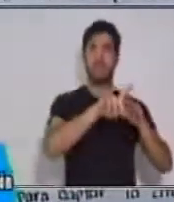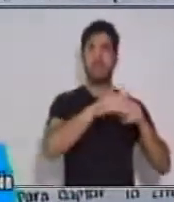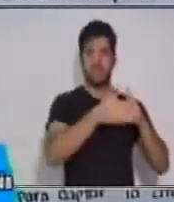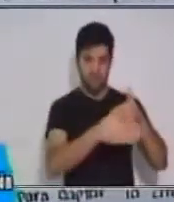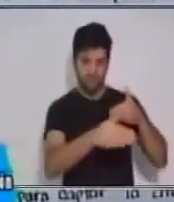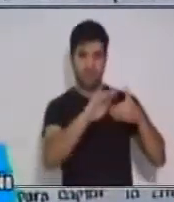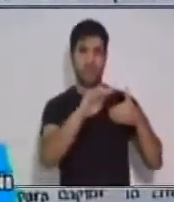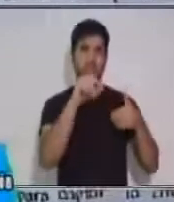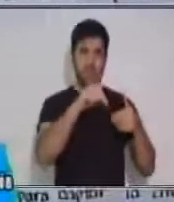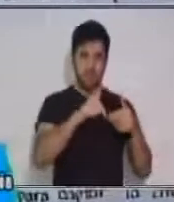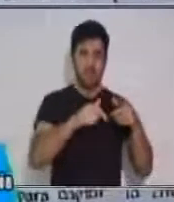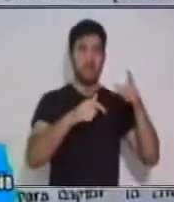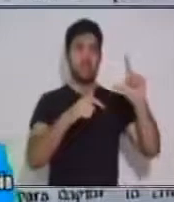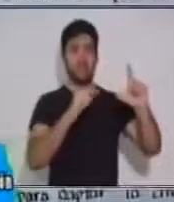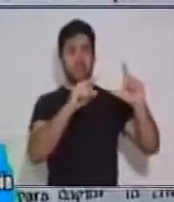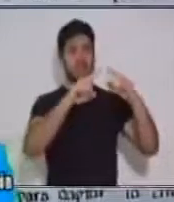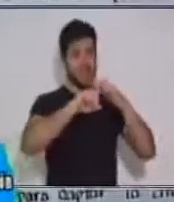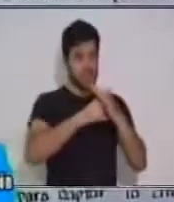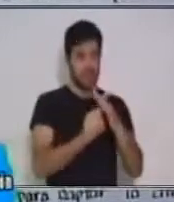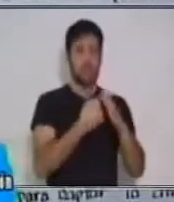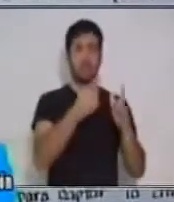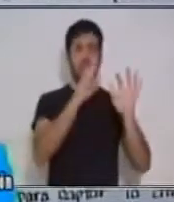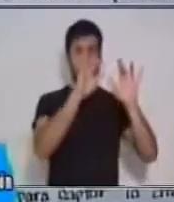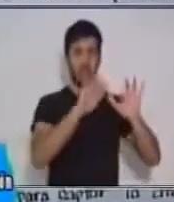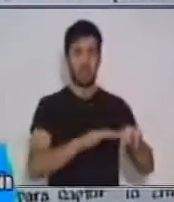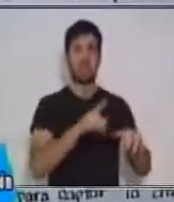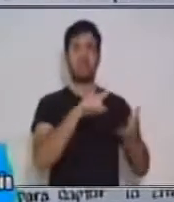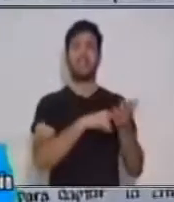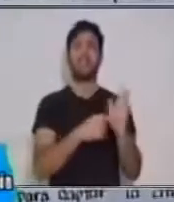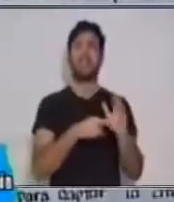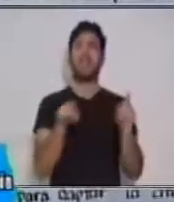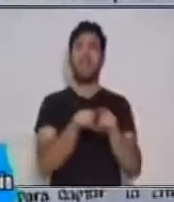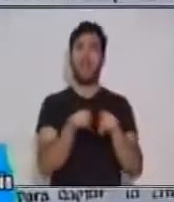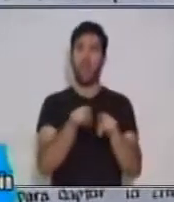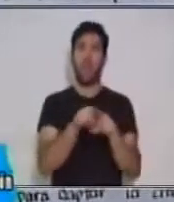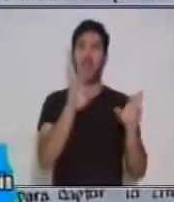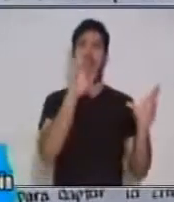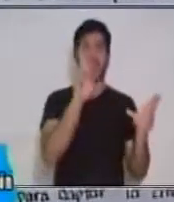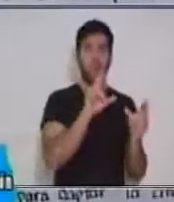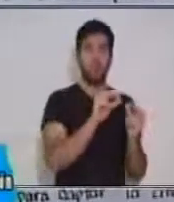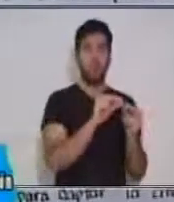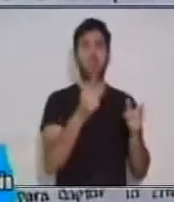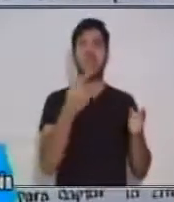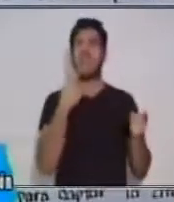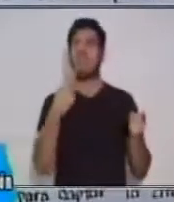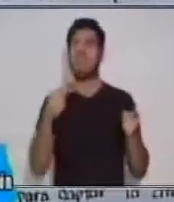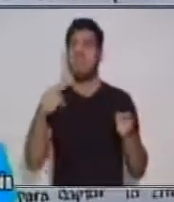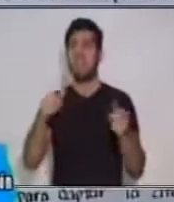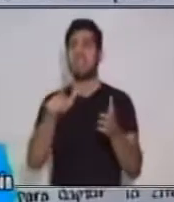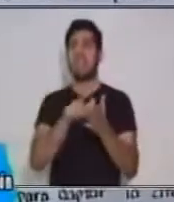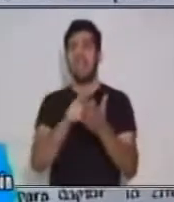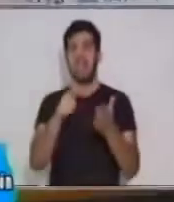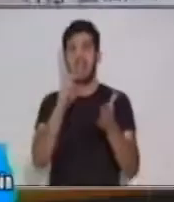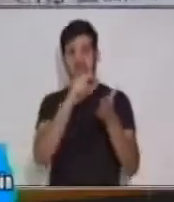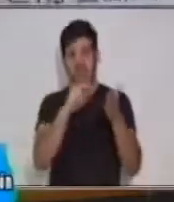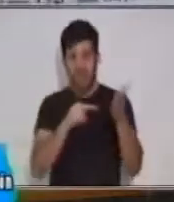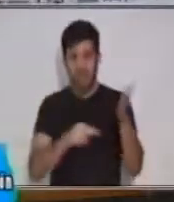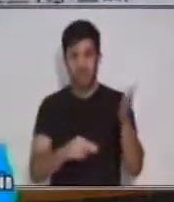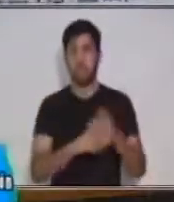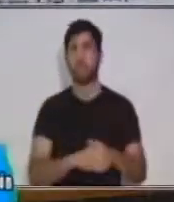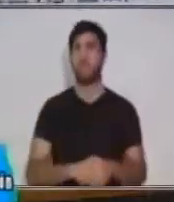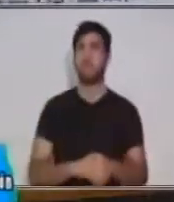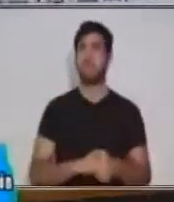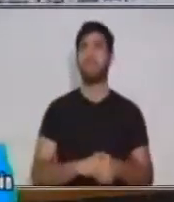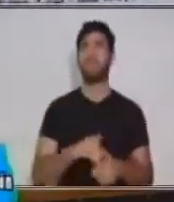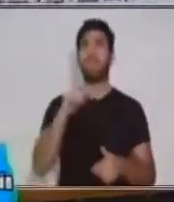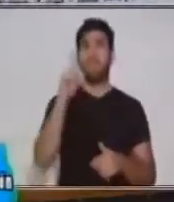de un texto. Suele expresar un resumen de lo que será explicado o desarrollado en el cuerpo de un texto. Este debe